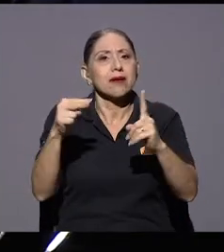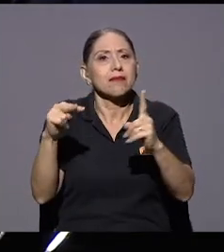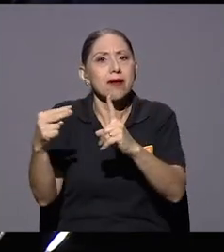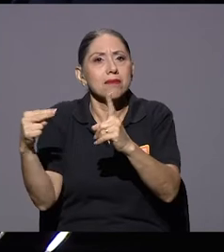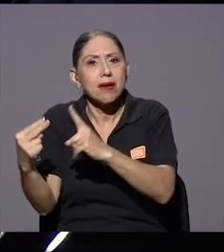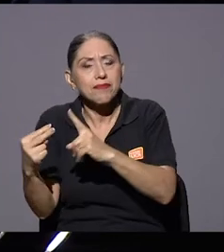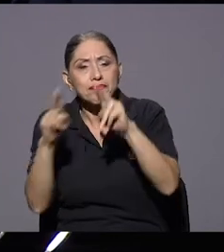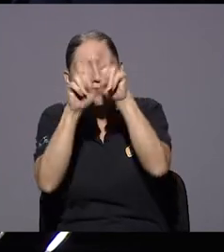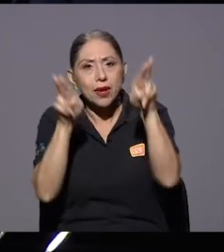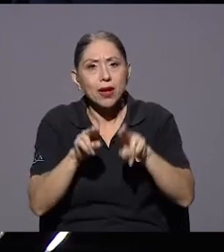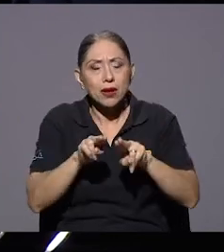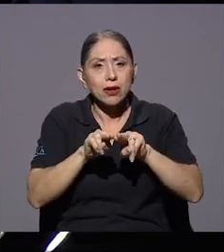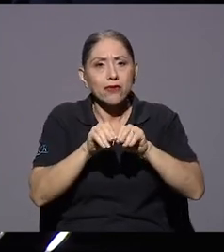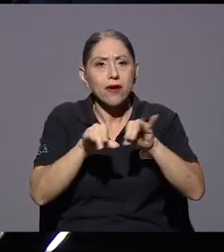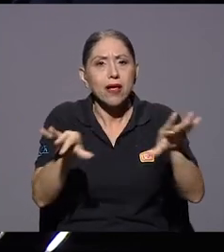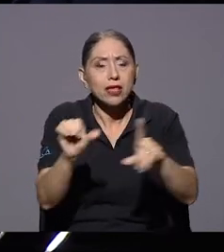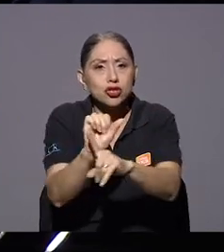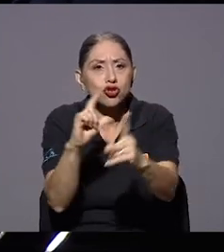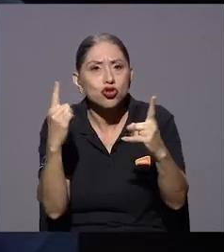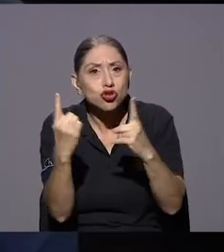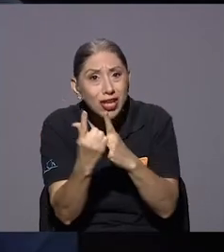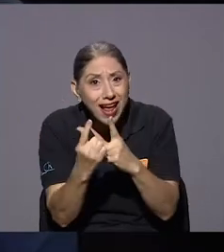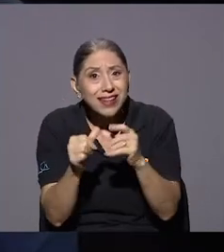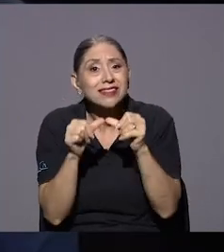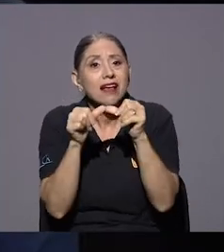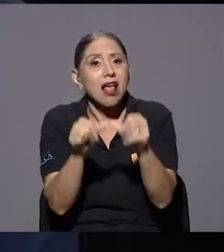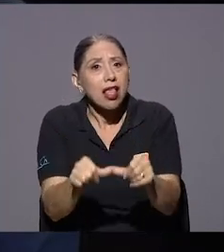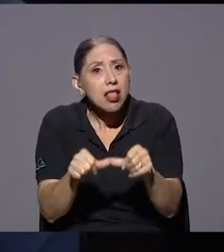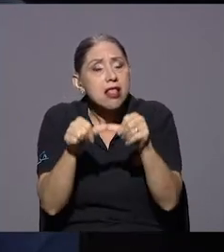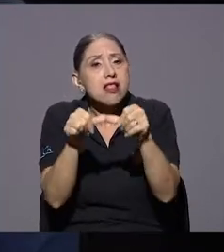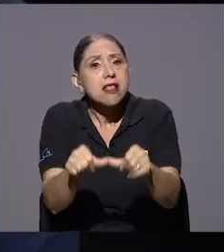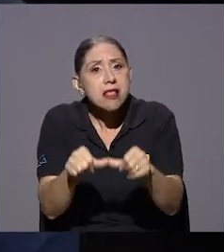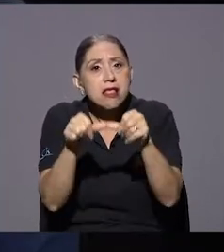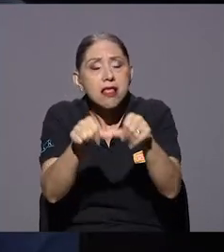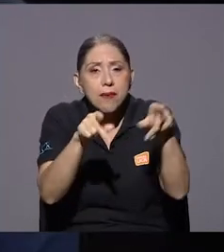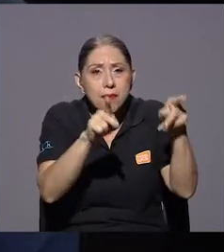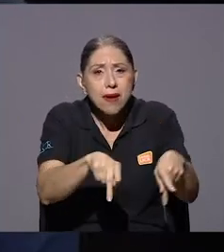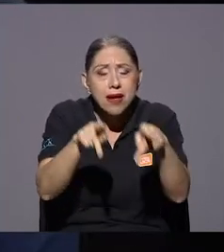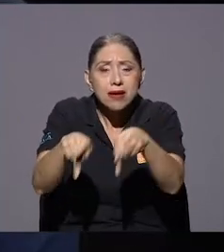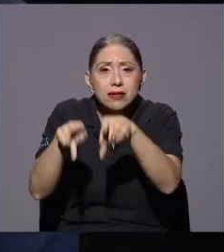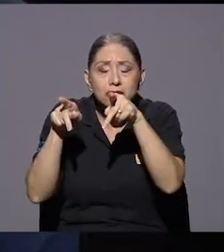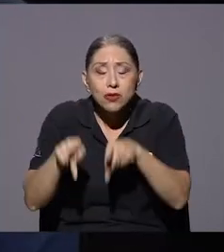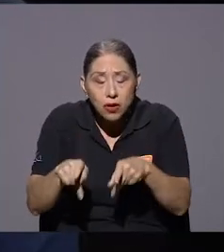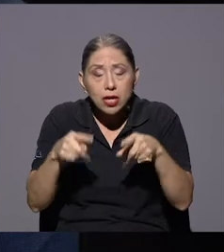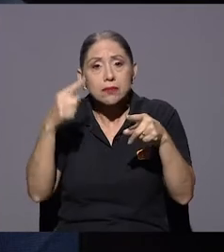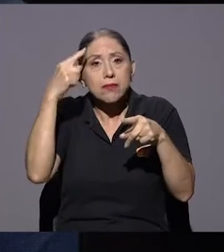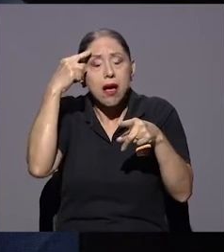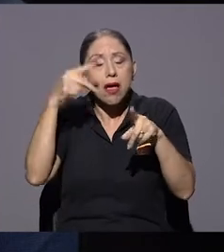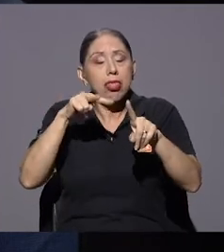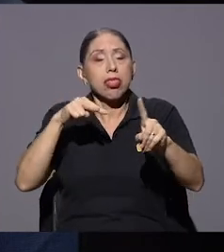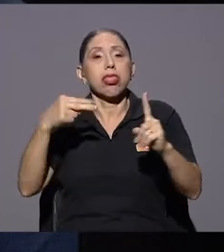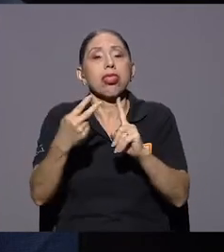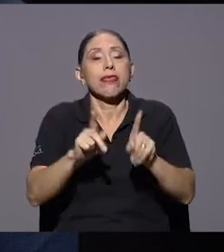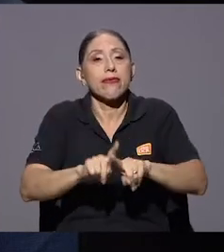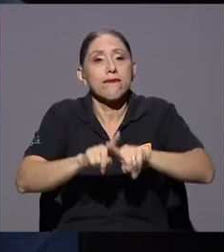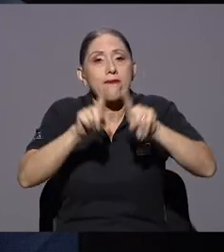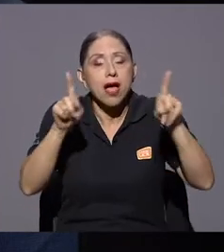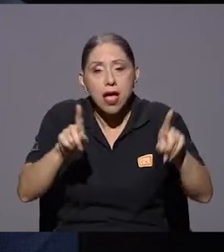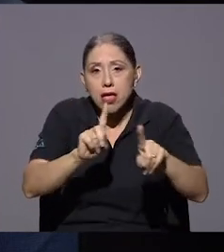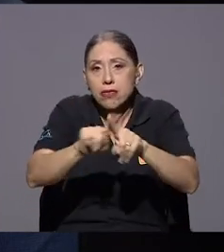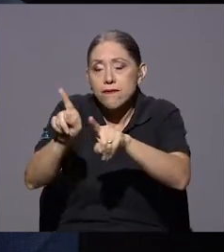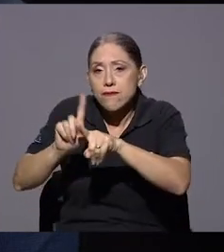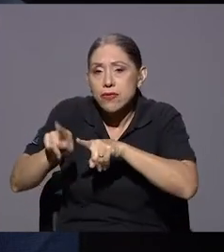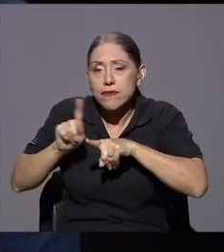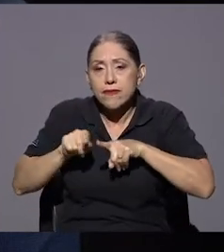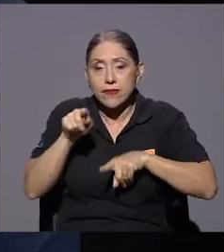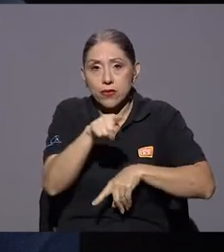se ha encargado de mantenerla viva ¿no? o sea de mantener esa polarización muy fuerte digamos en las